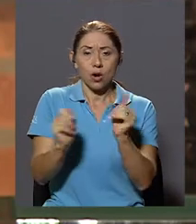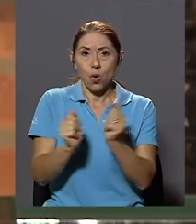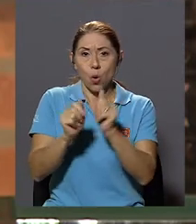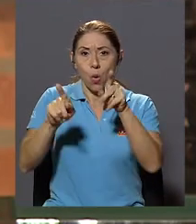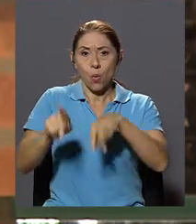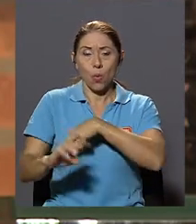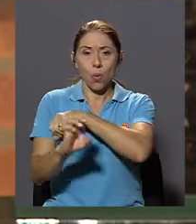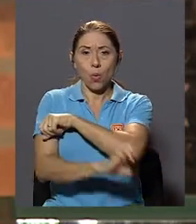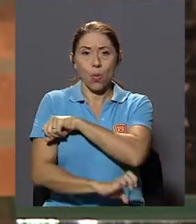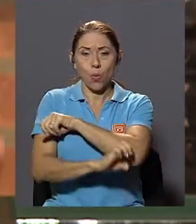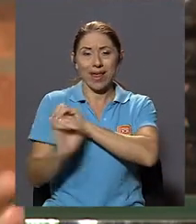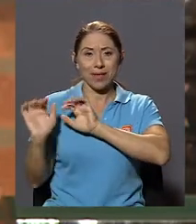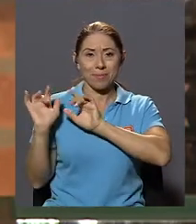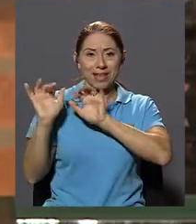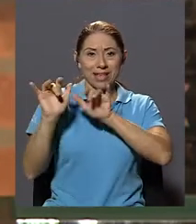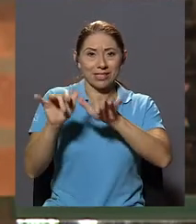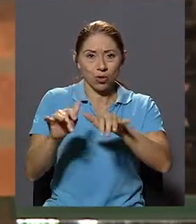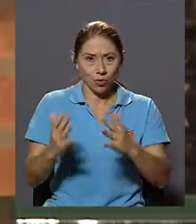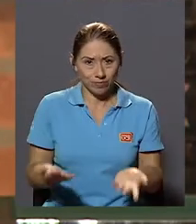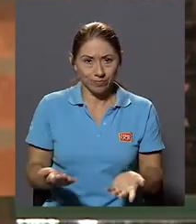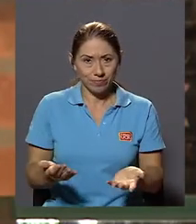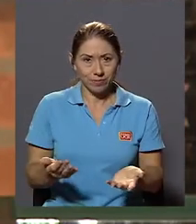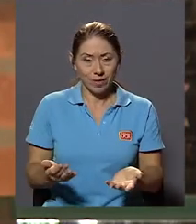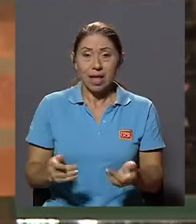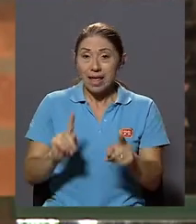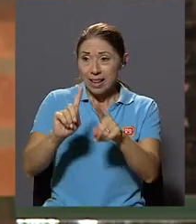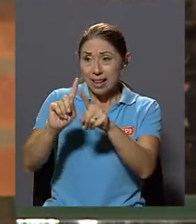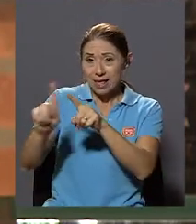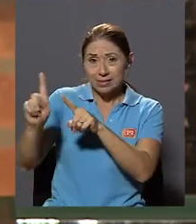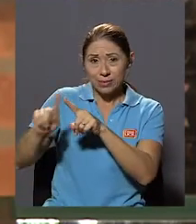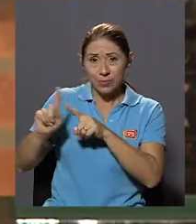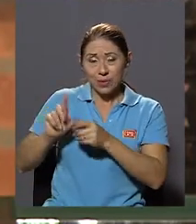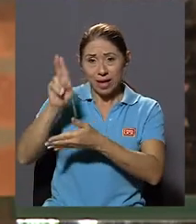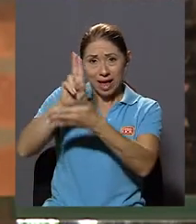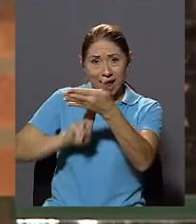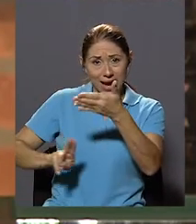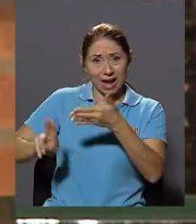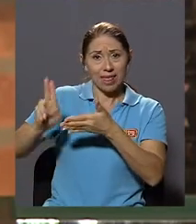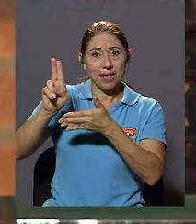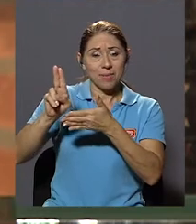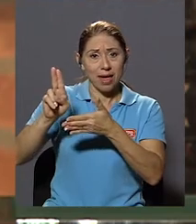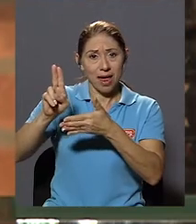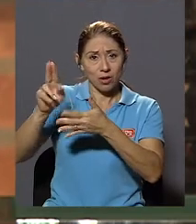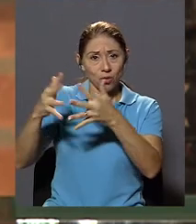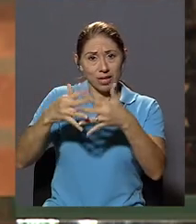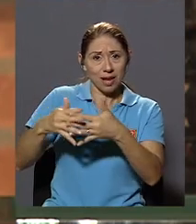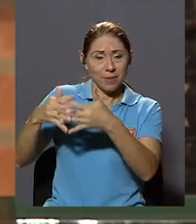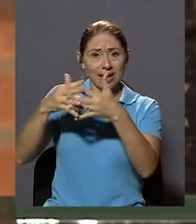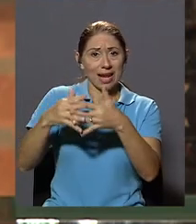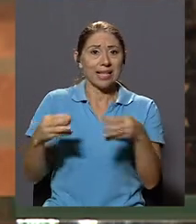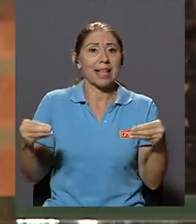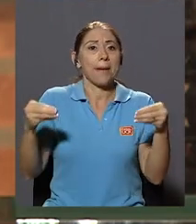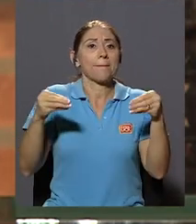la migración Y siendo la academia norteamericana La más internacionalizada del mundo